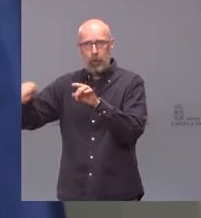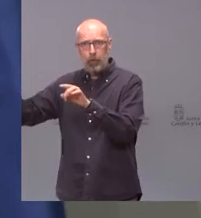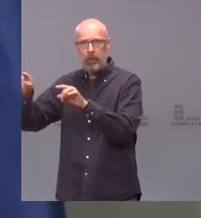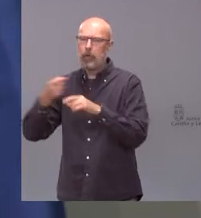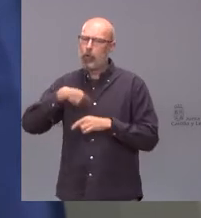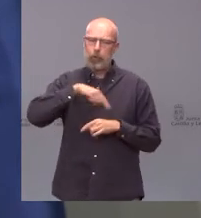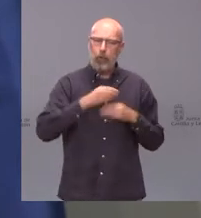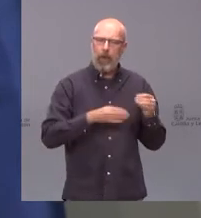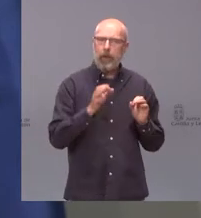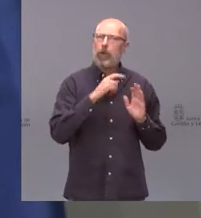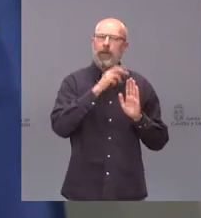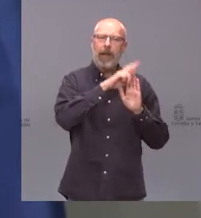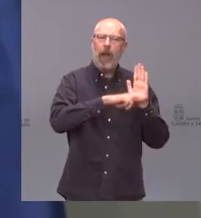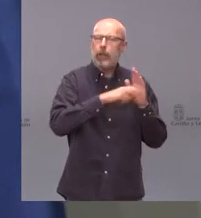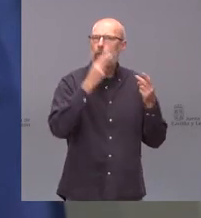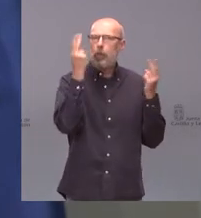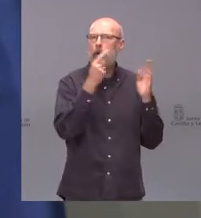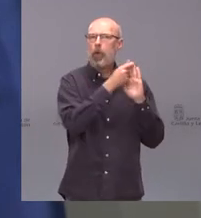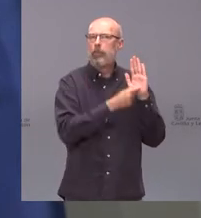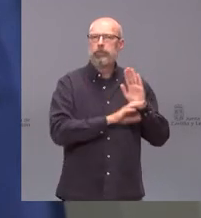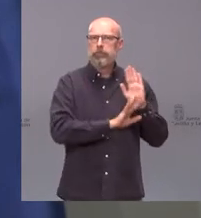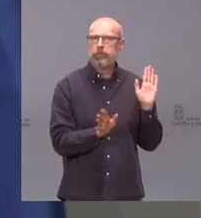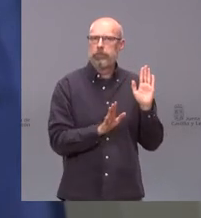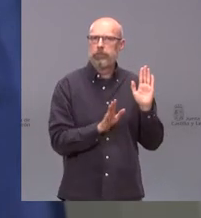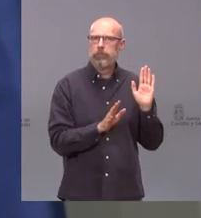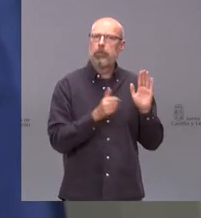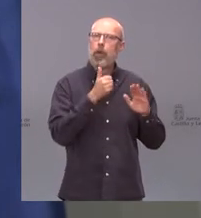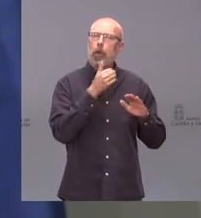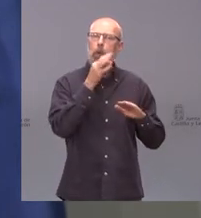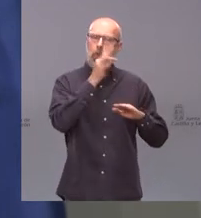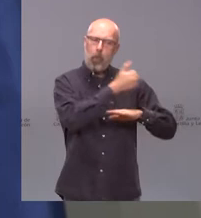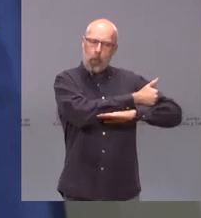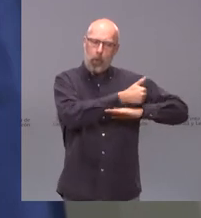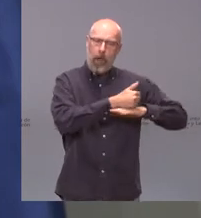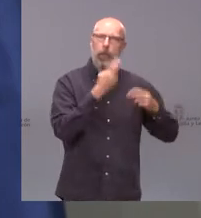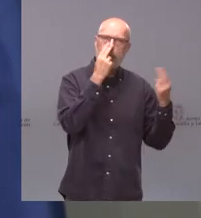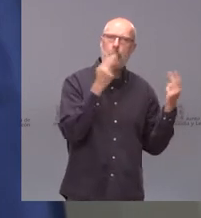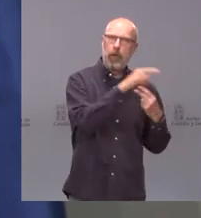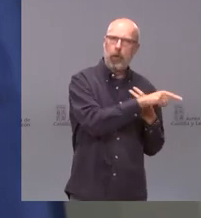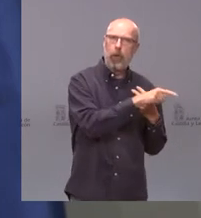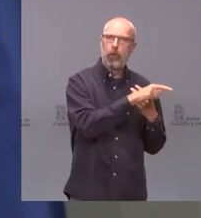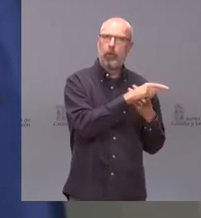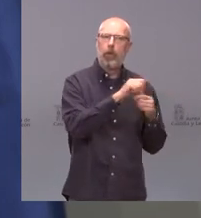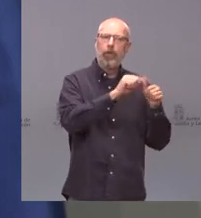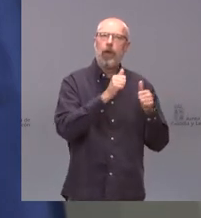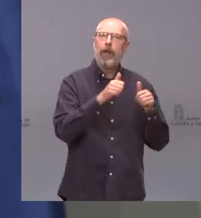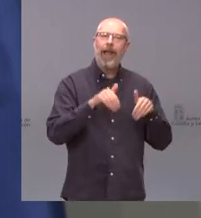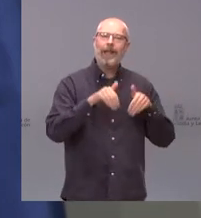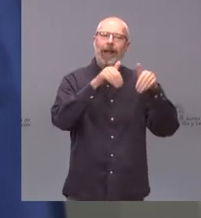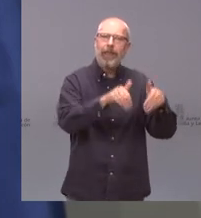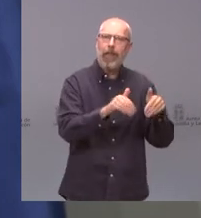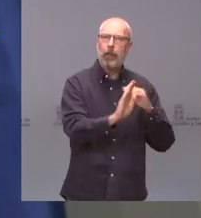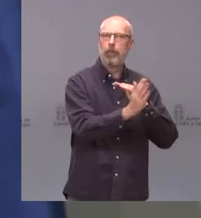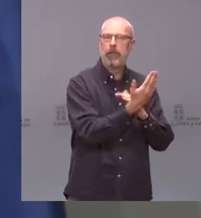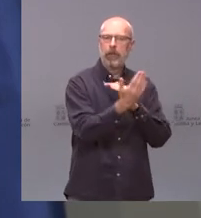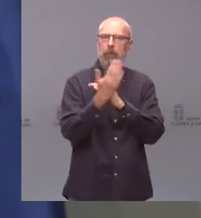establecemos un reglamento que es público, en el cual hay unos jurados que son públicos y una manera de presentar candidatos a los premios